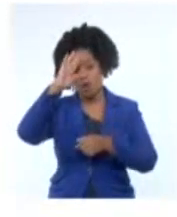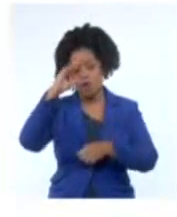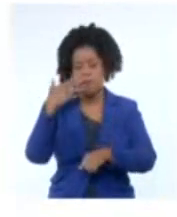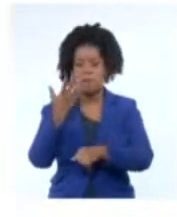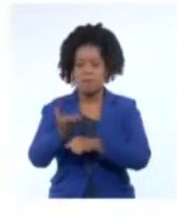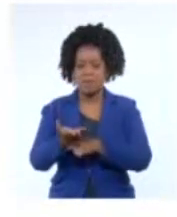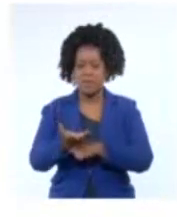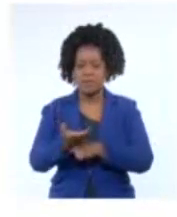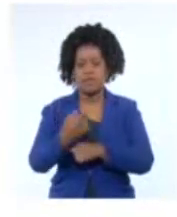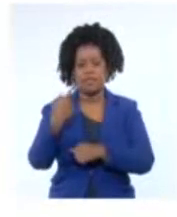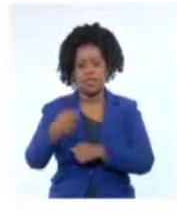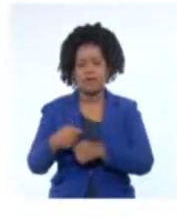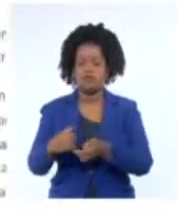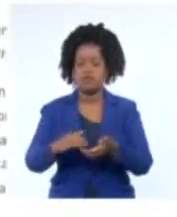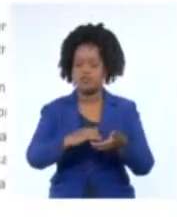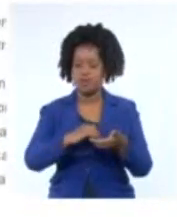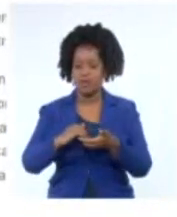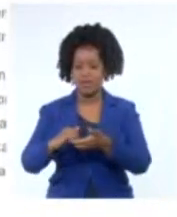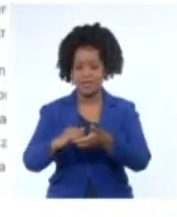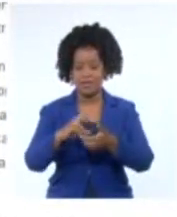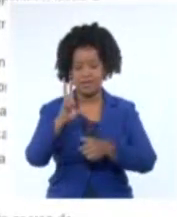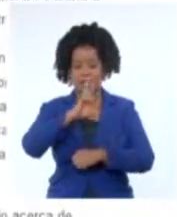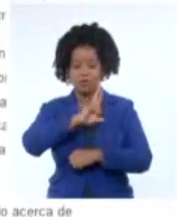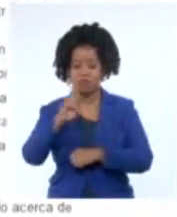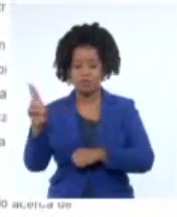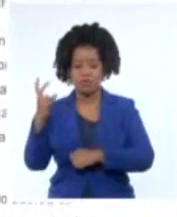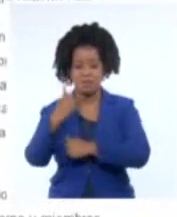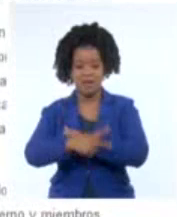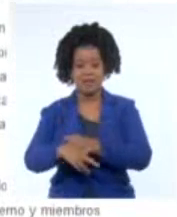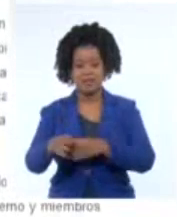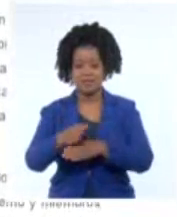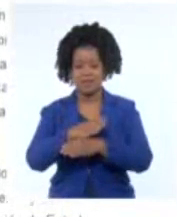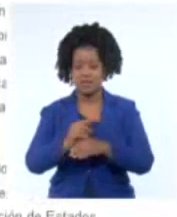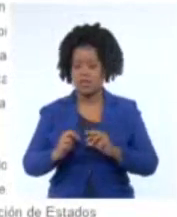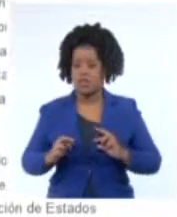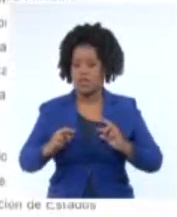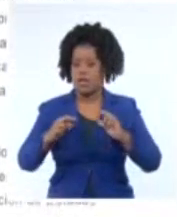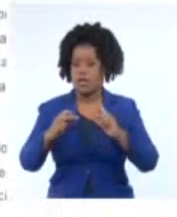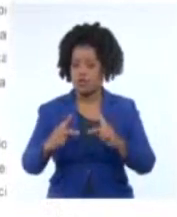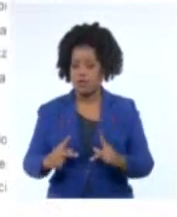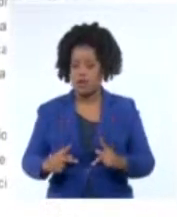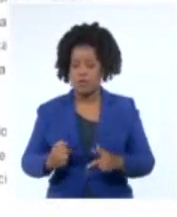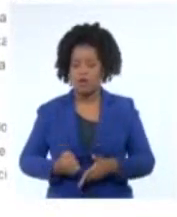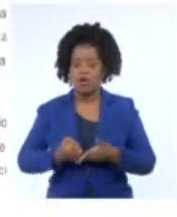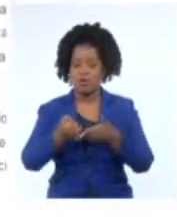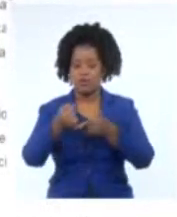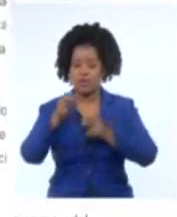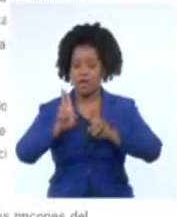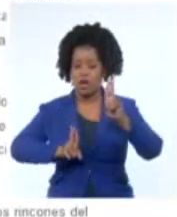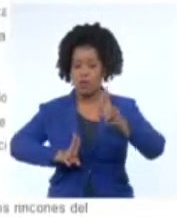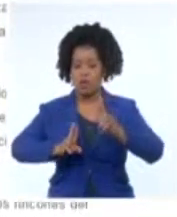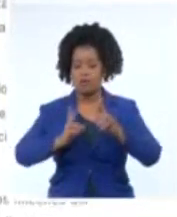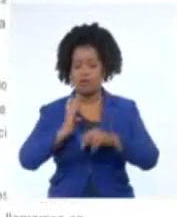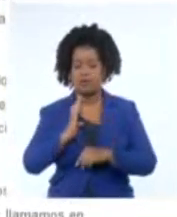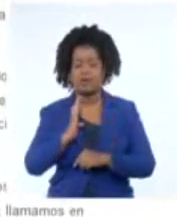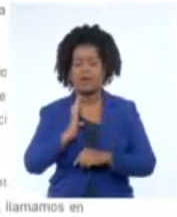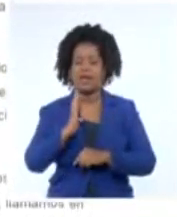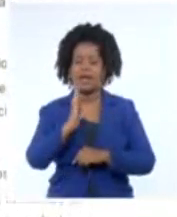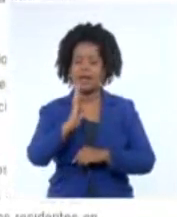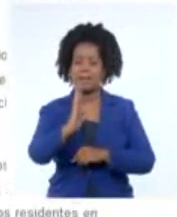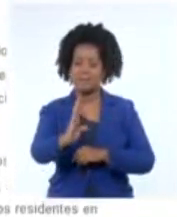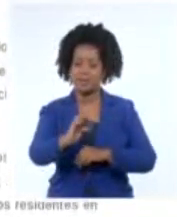movimiento de solidaridad con la revolución alzar nuevamente sus voces para exigir que se respete el